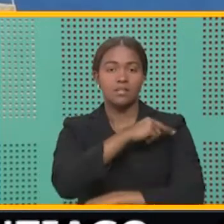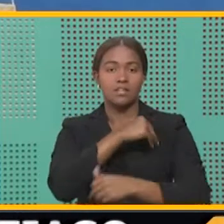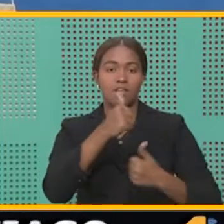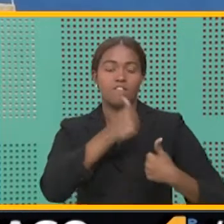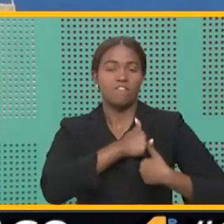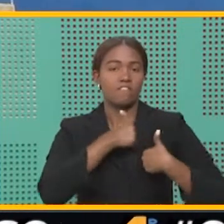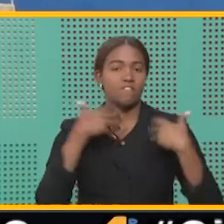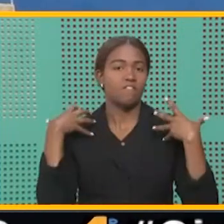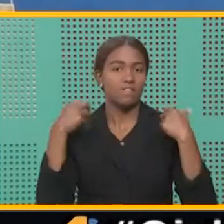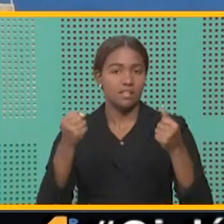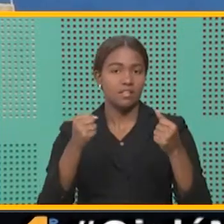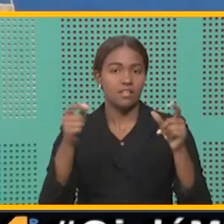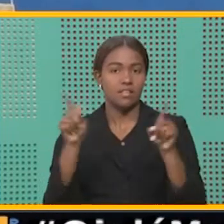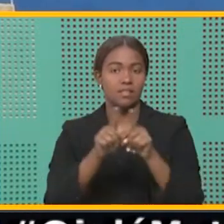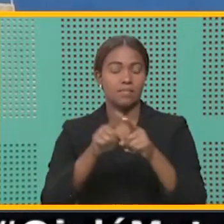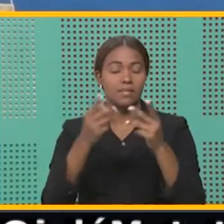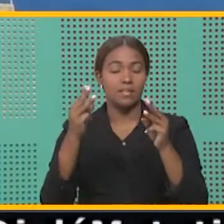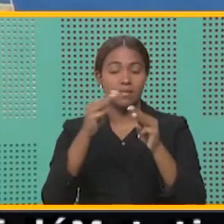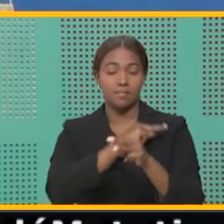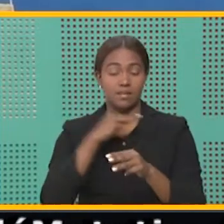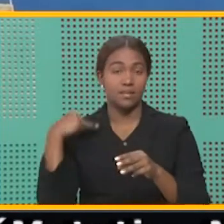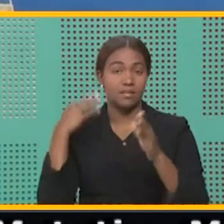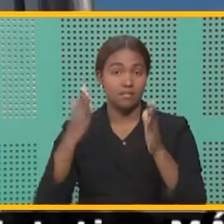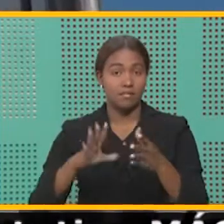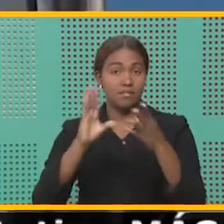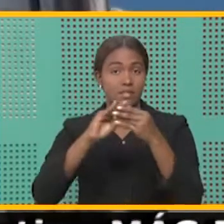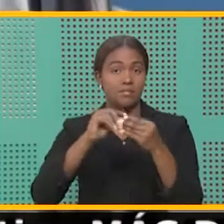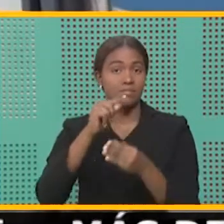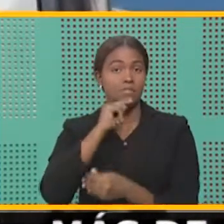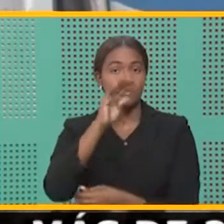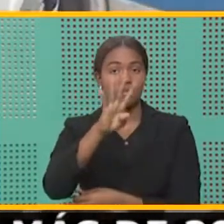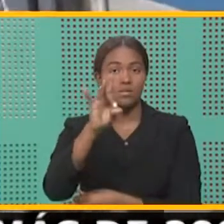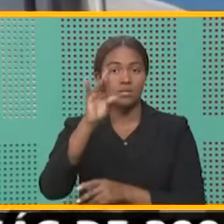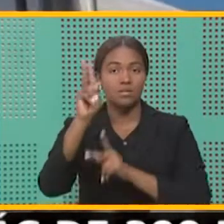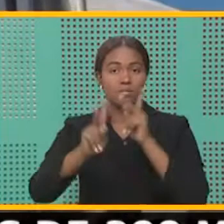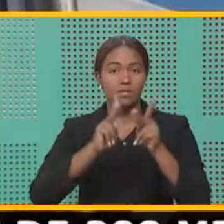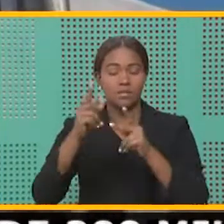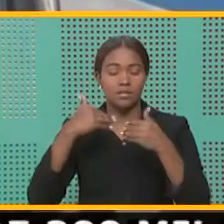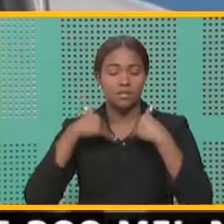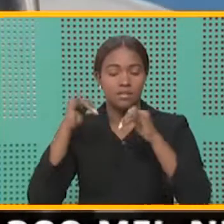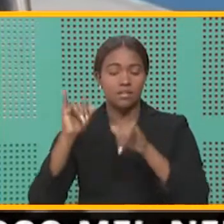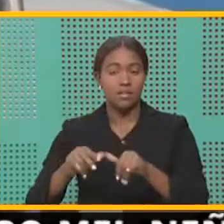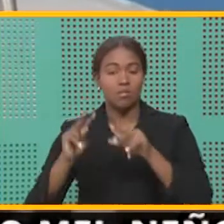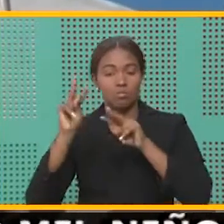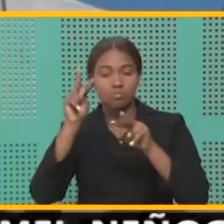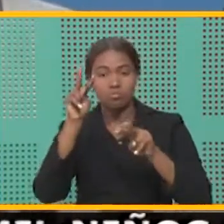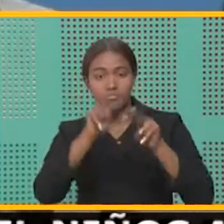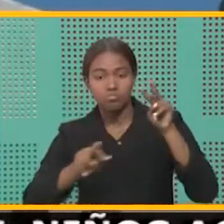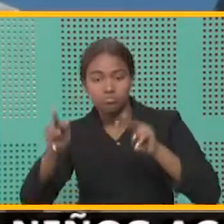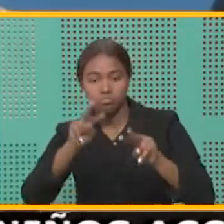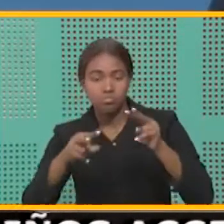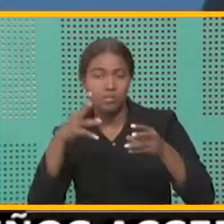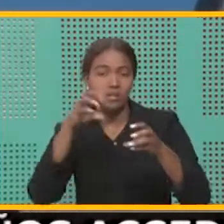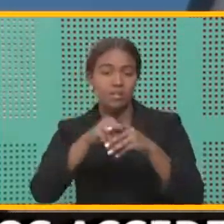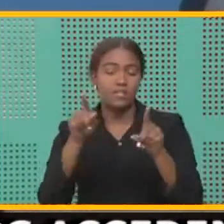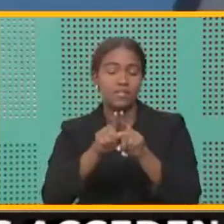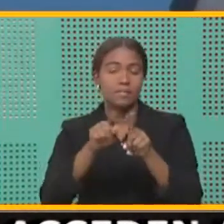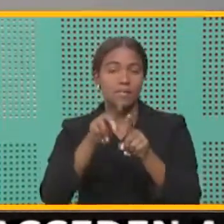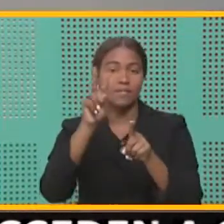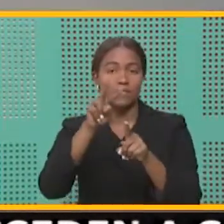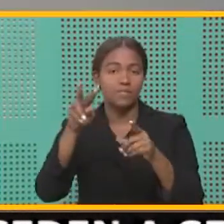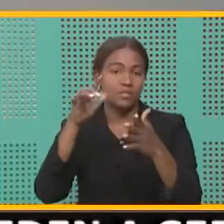Armadas. Asimismo, el ministro indicó que 48 personas se encuentran bajo vigilancia epidemiológica, incluyendo 22